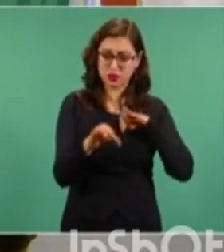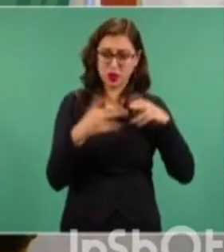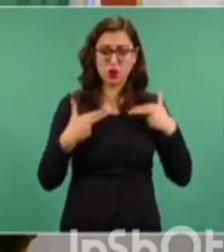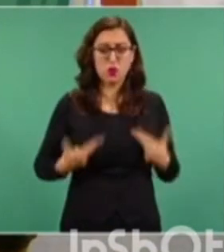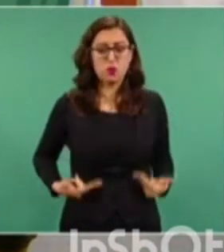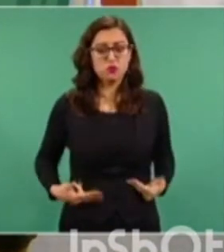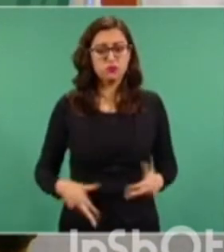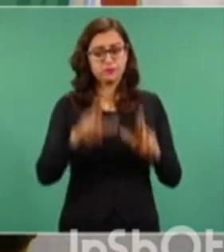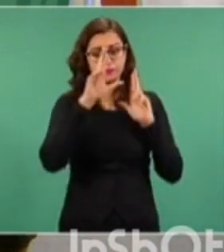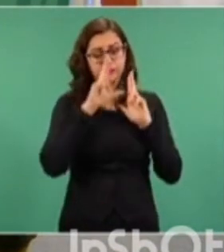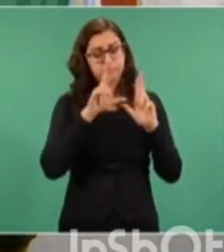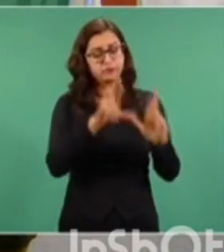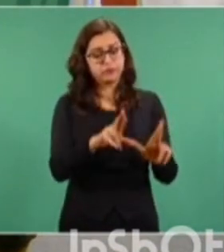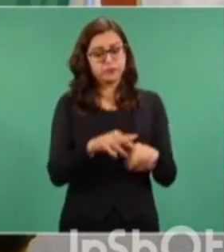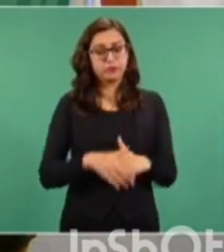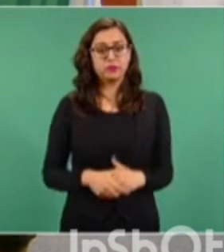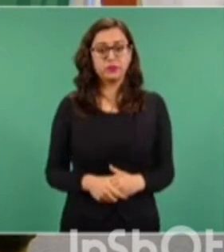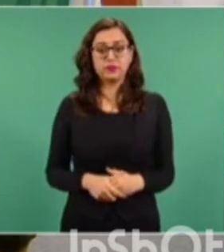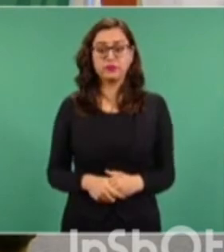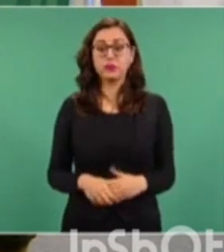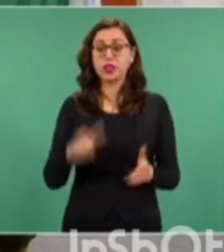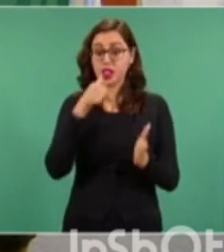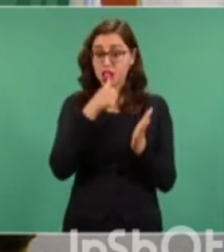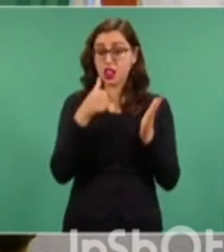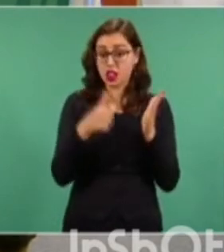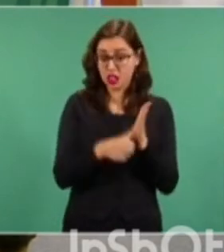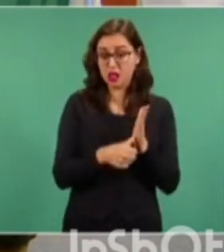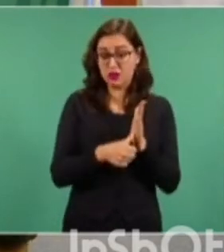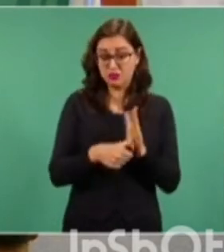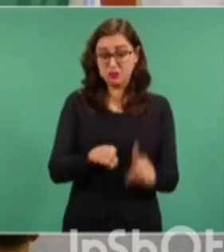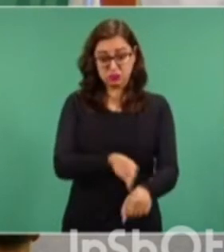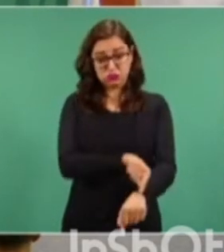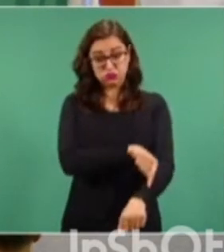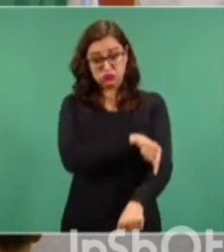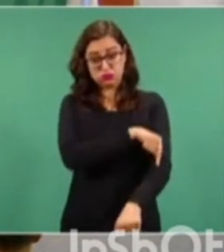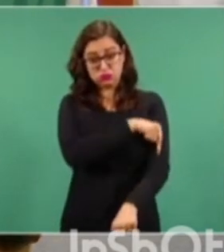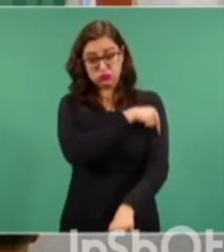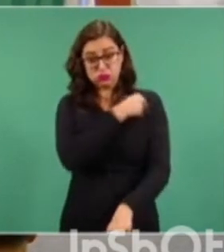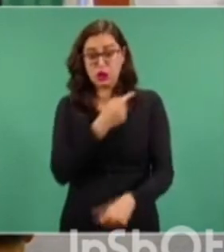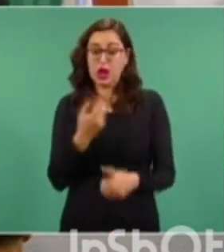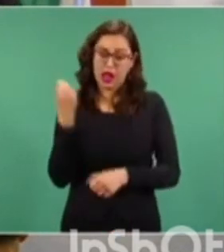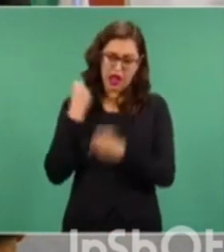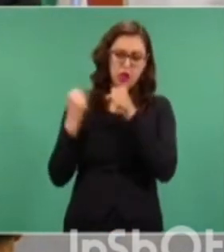humanos. Es larga la carta, pero es vigente.